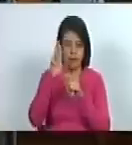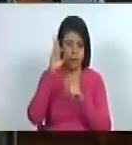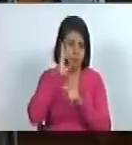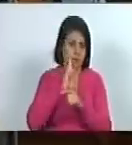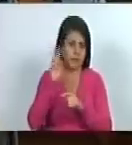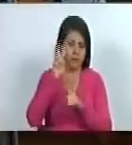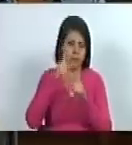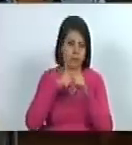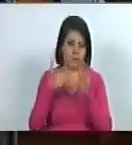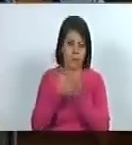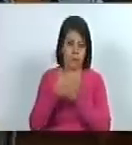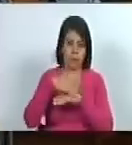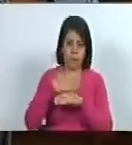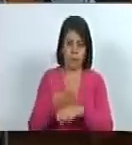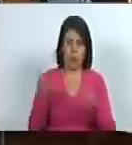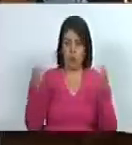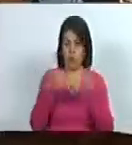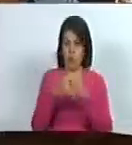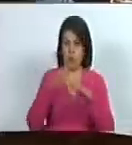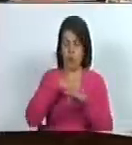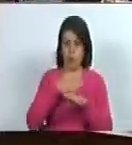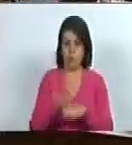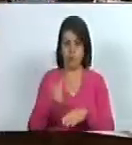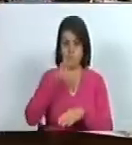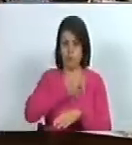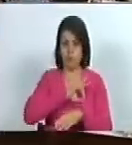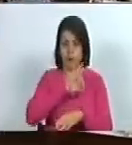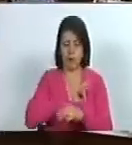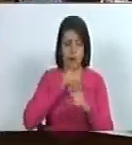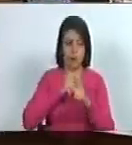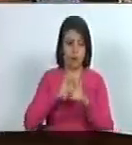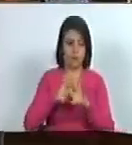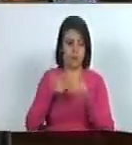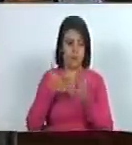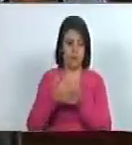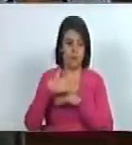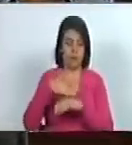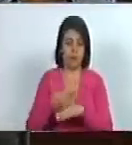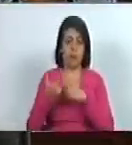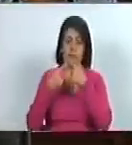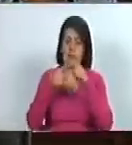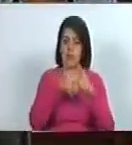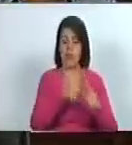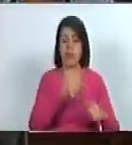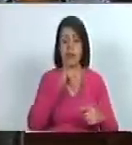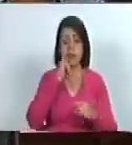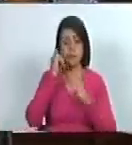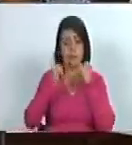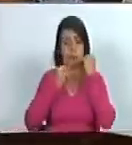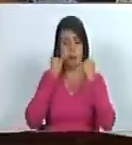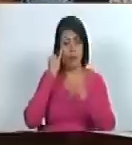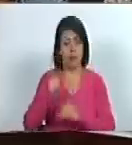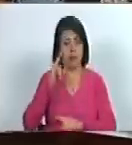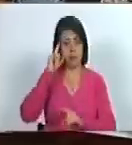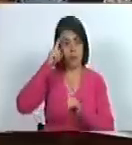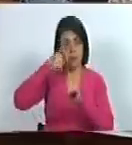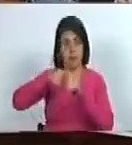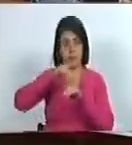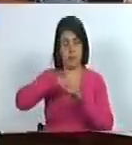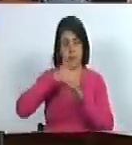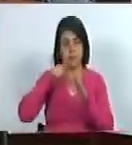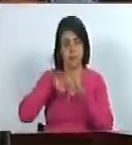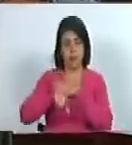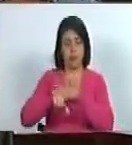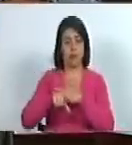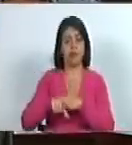de Venezuela en la conformación de esta sociedad multietnica y pluricultural establece como fines dentro